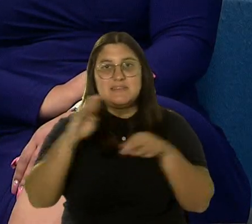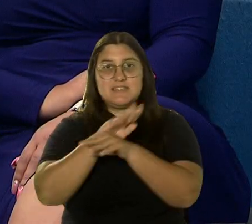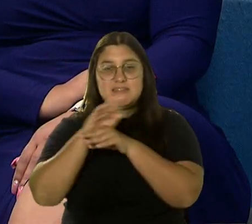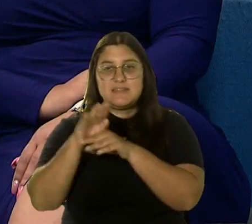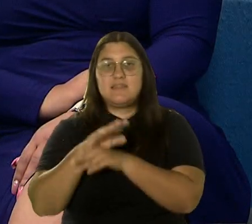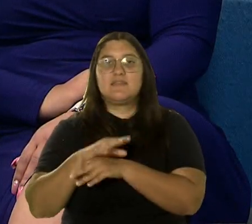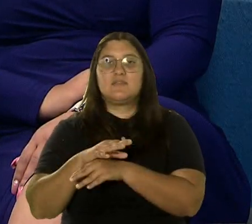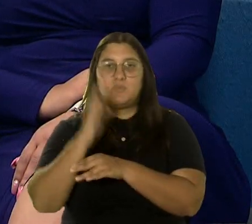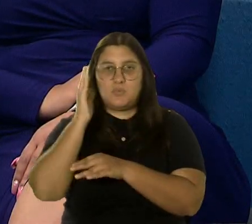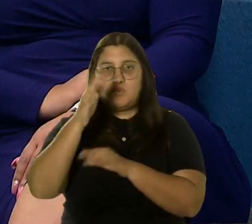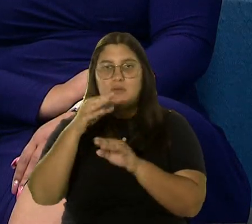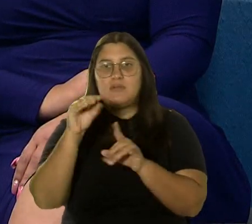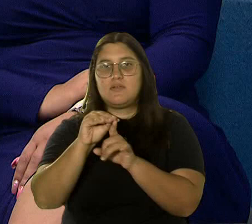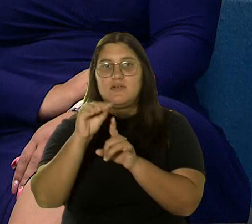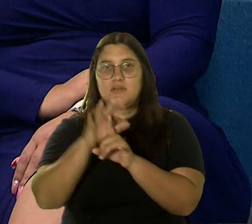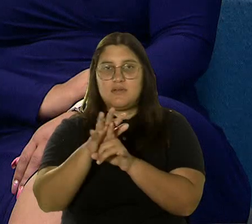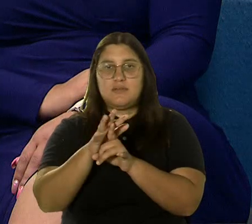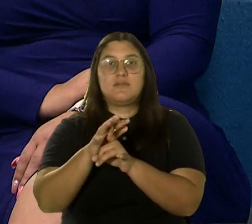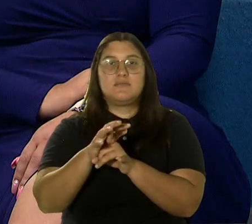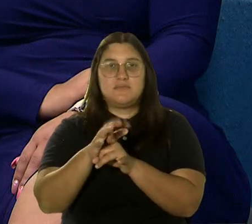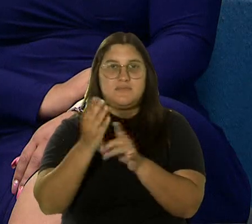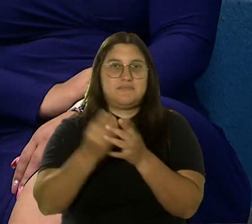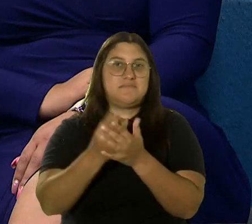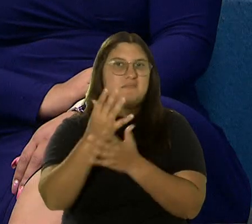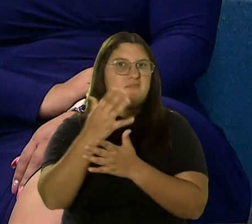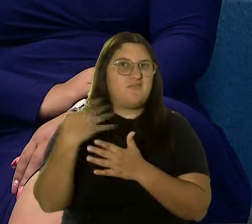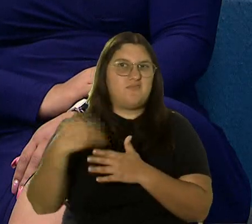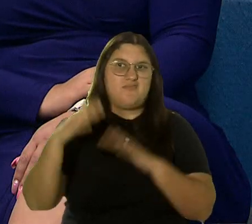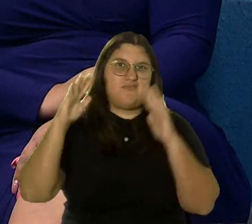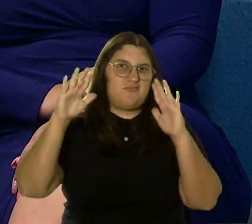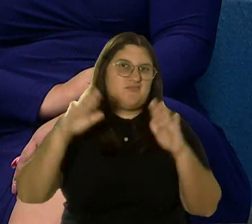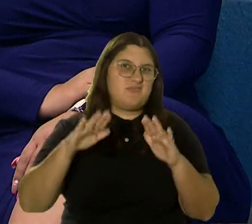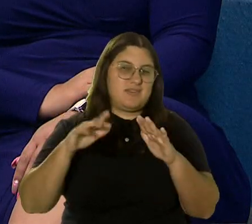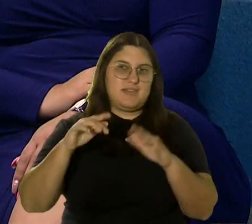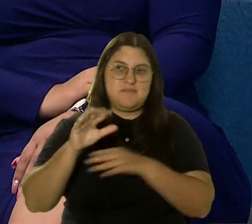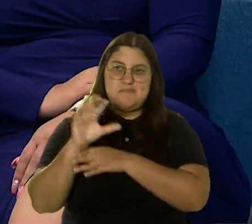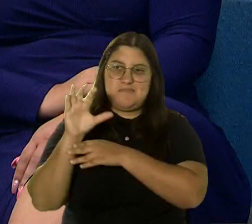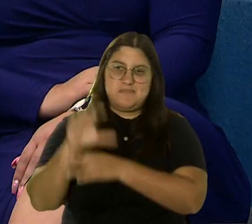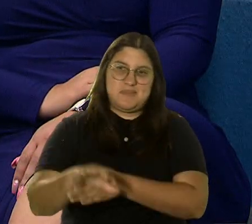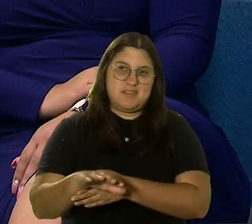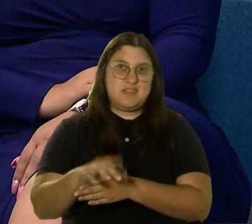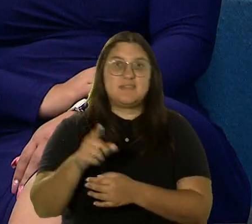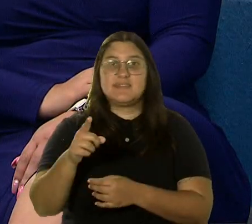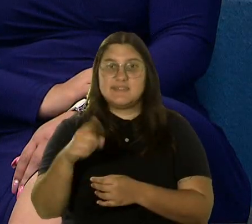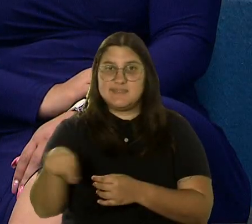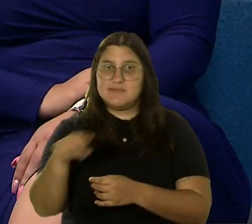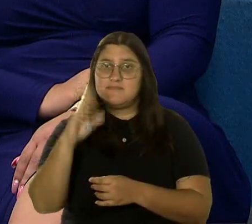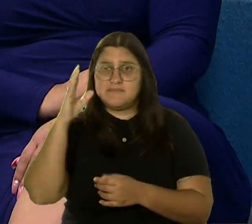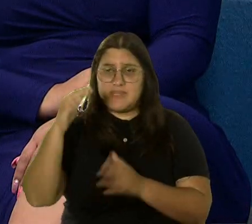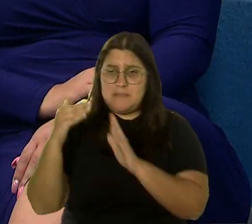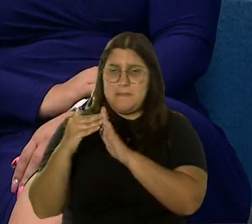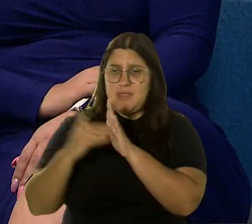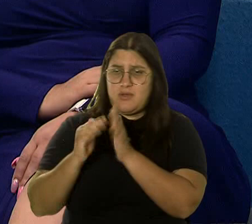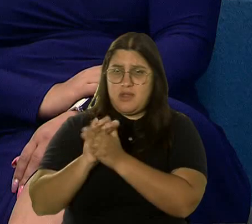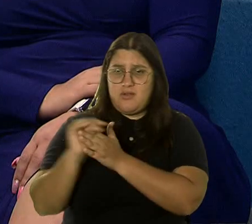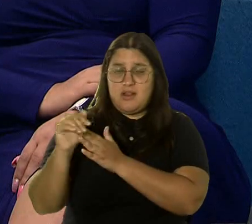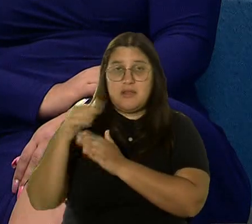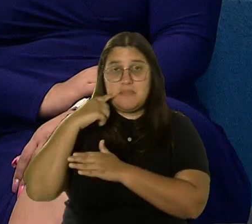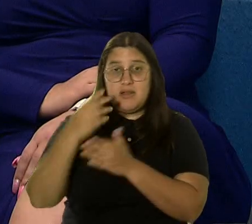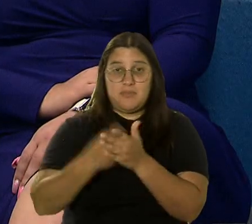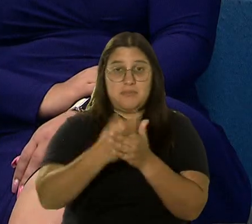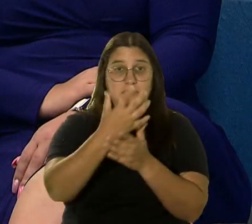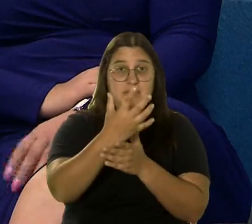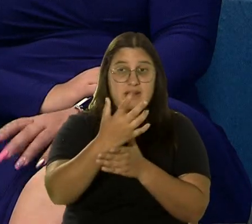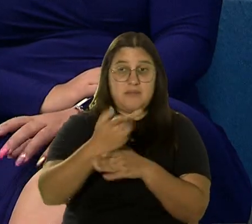exponer a un comprador gigante del gobierno federal que tiene por obligación que destinar millones de dólares a comprar en Puerto